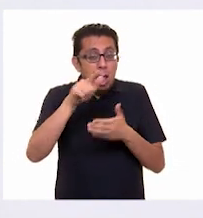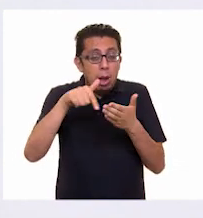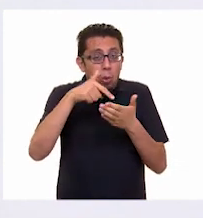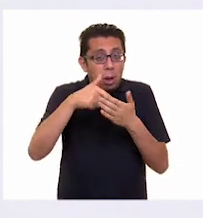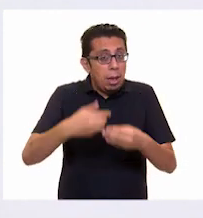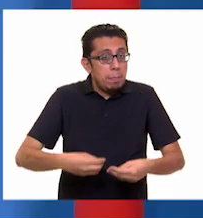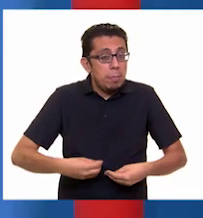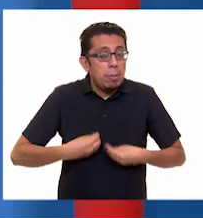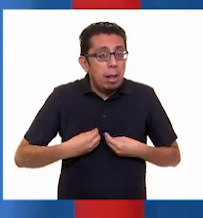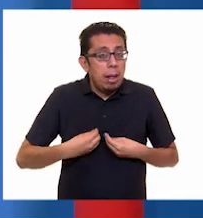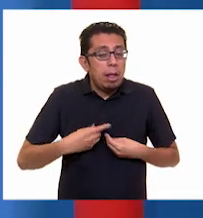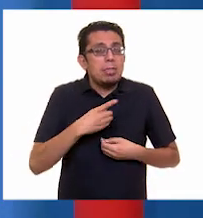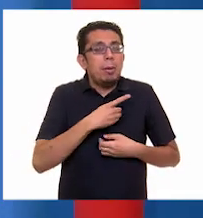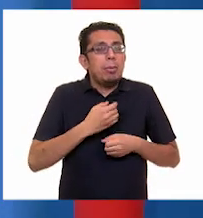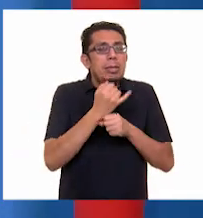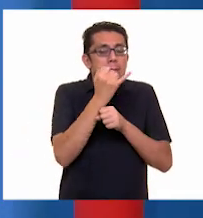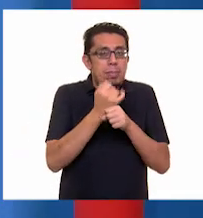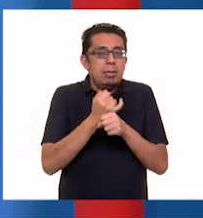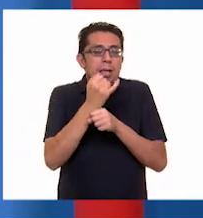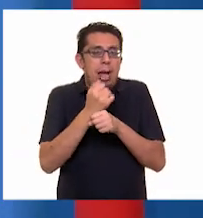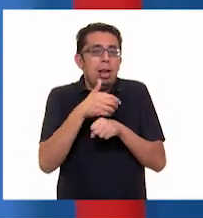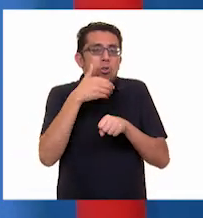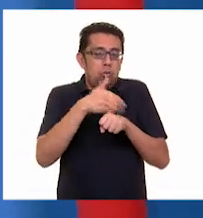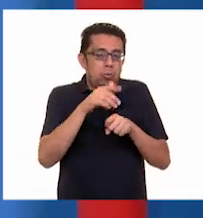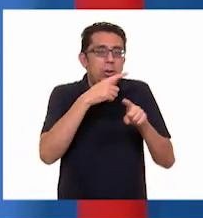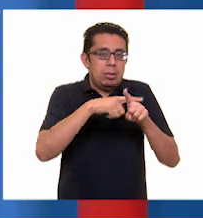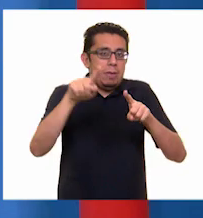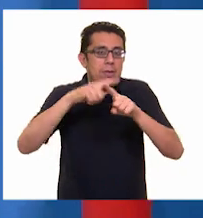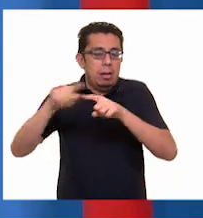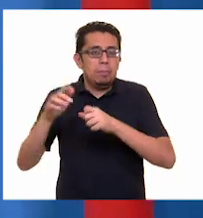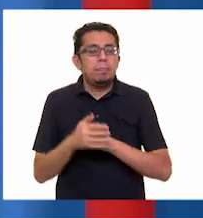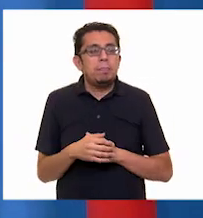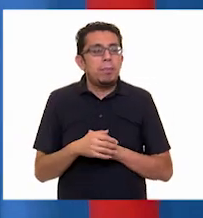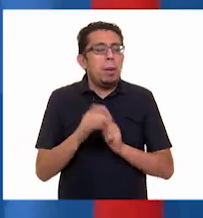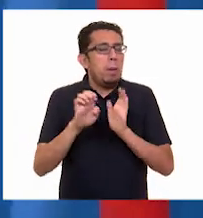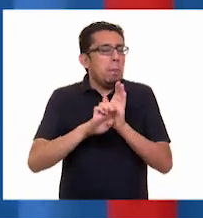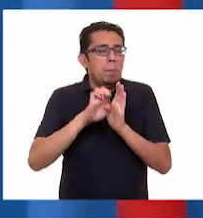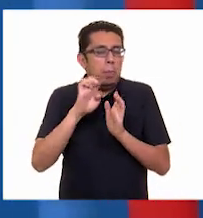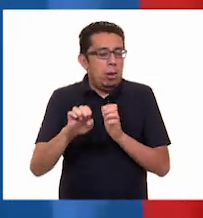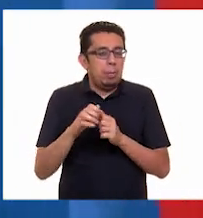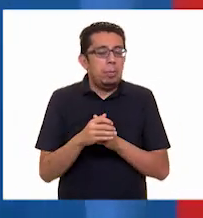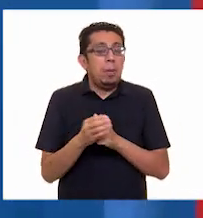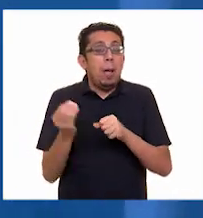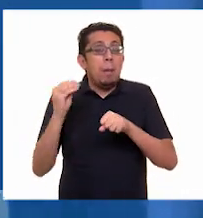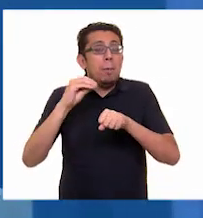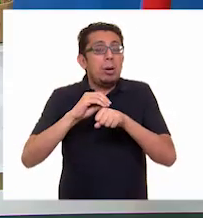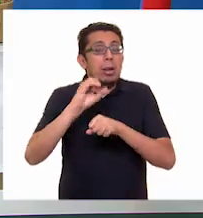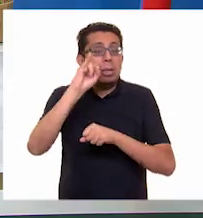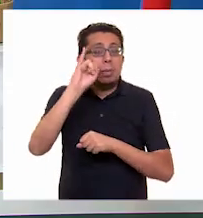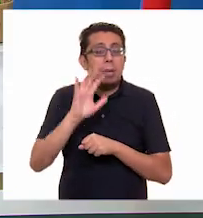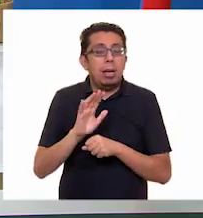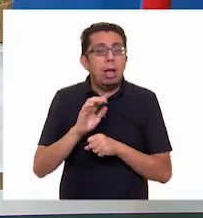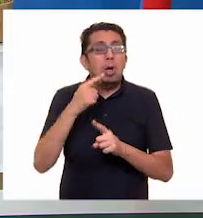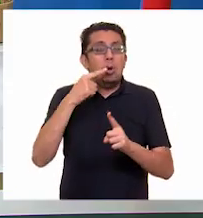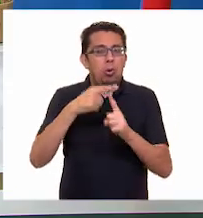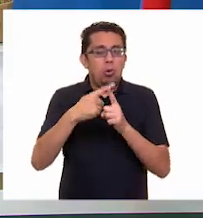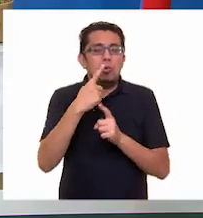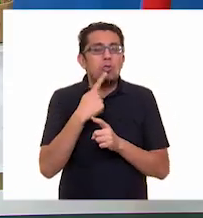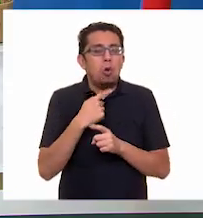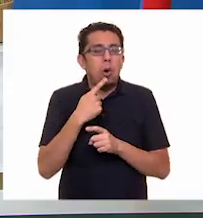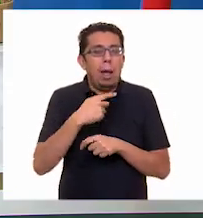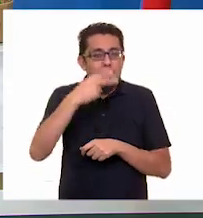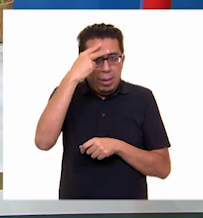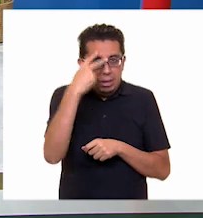tenemos que investigar esos datos. En este caso vamos a colocar la imagen de la Cruz Roja Mexicana.